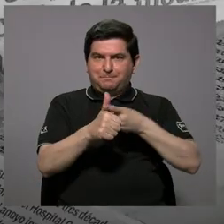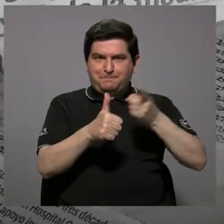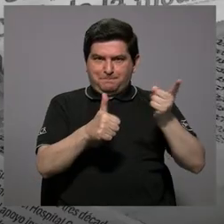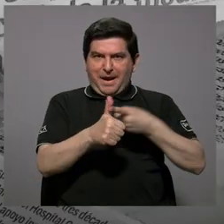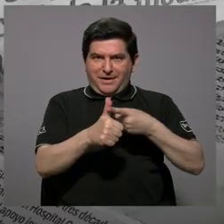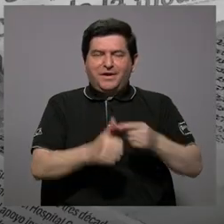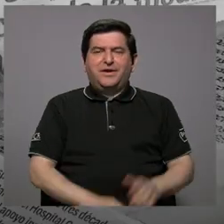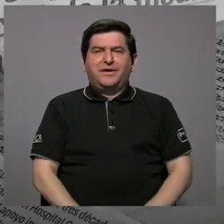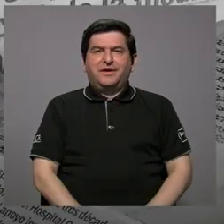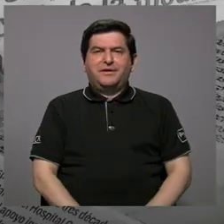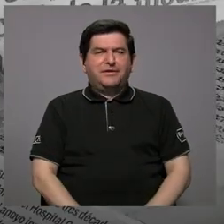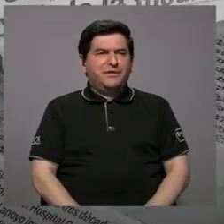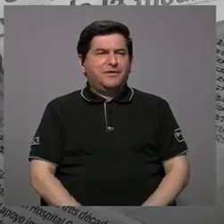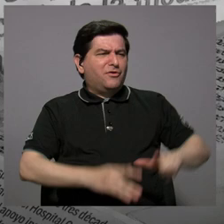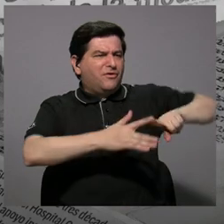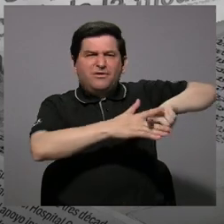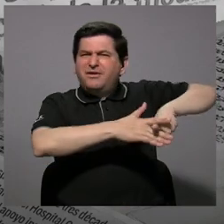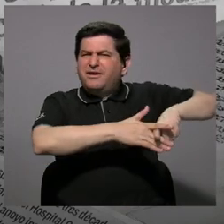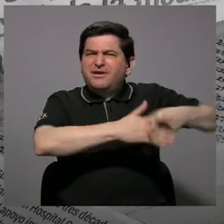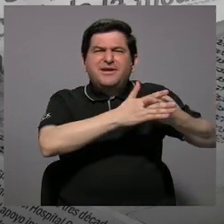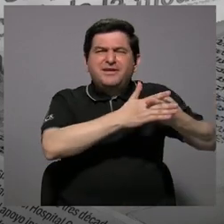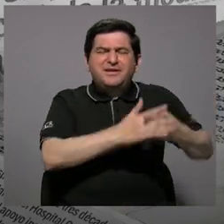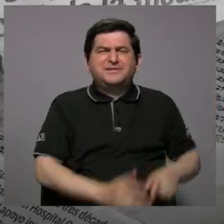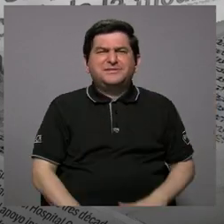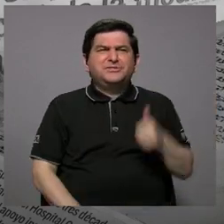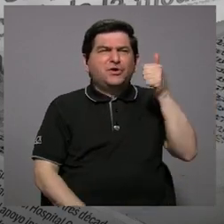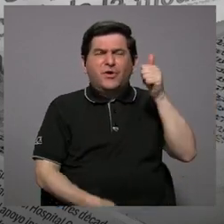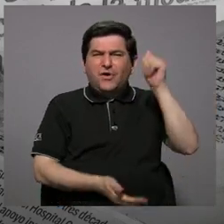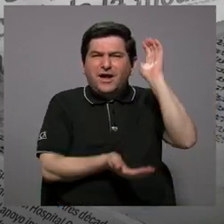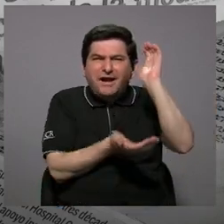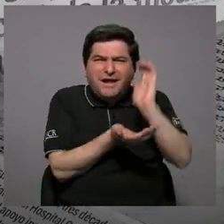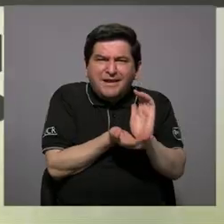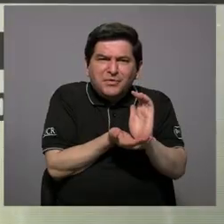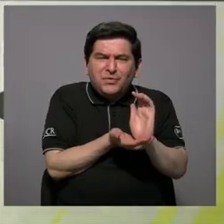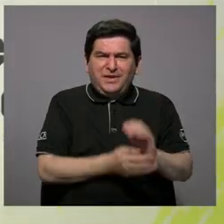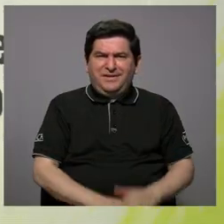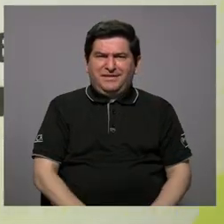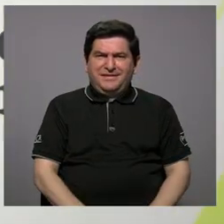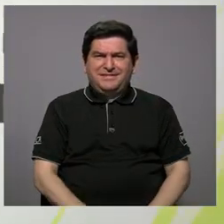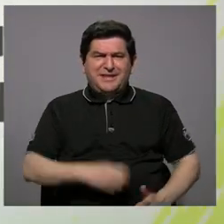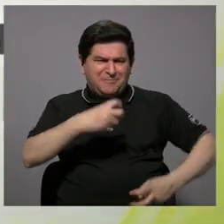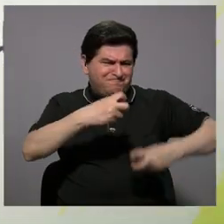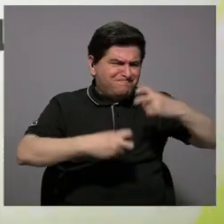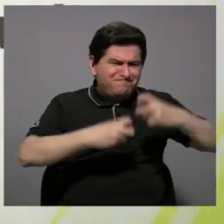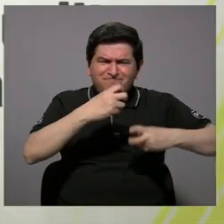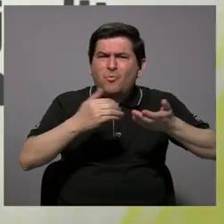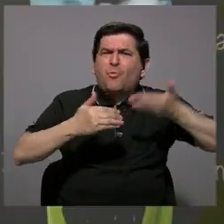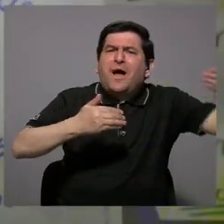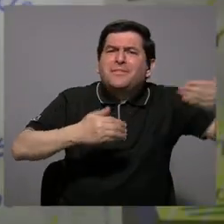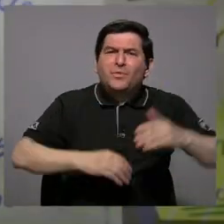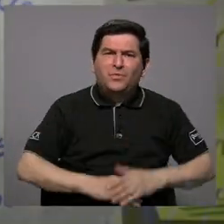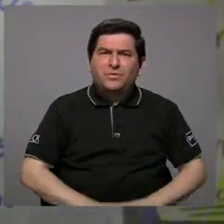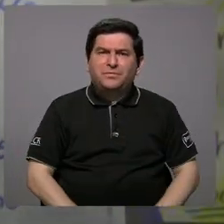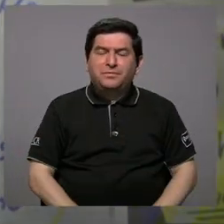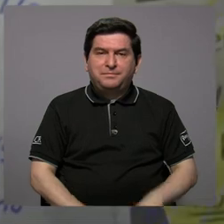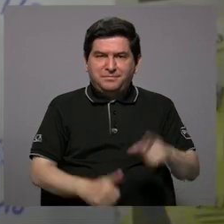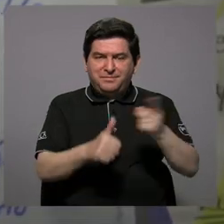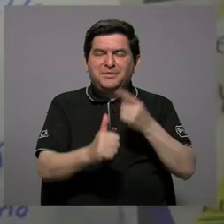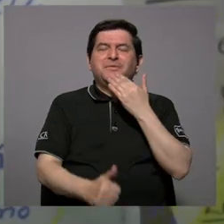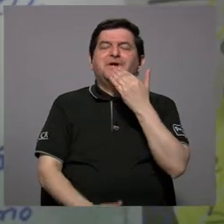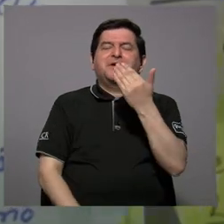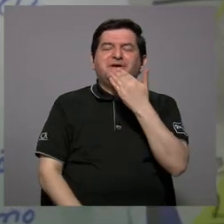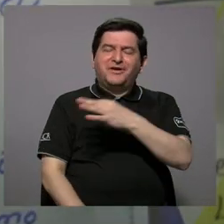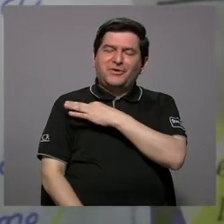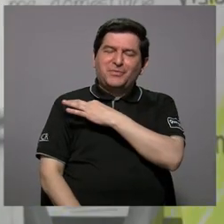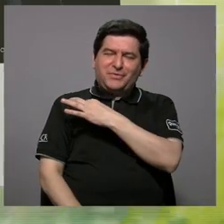por desde cuándo ustedes en Alajuelita han tenido este problema. Bueno, primero que todo, muchas